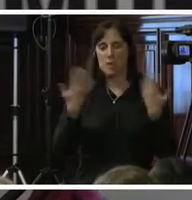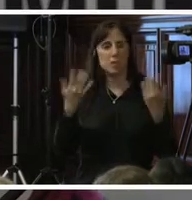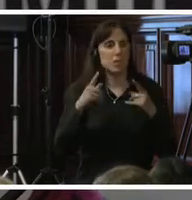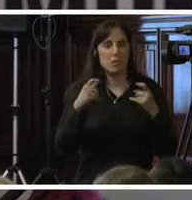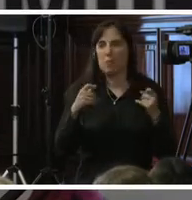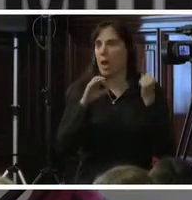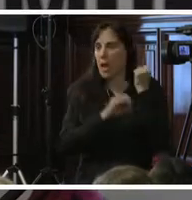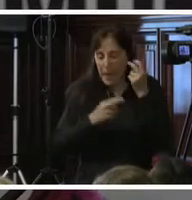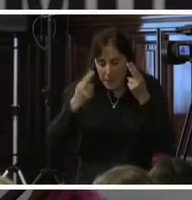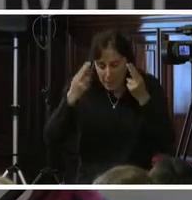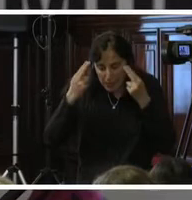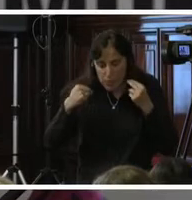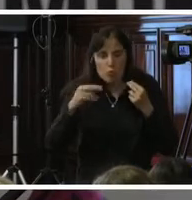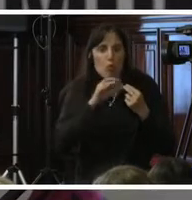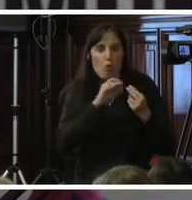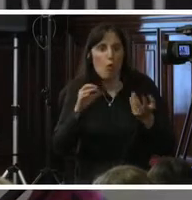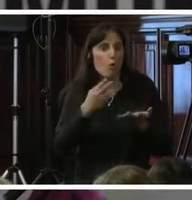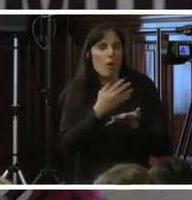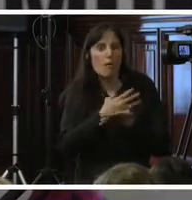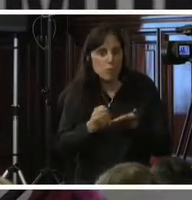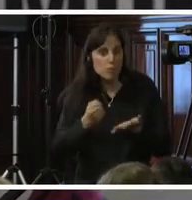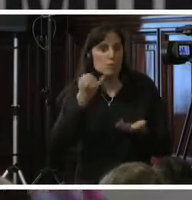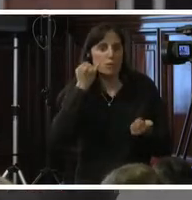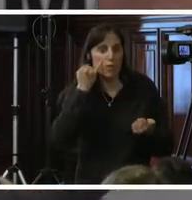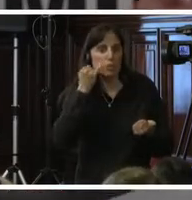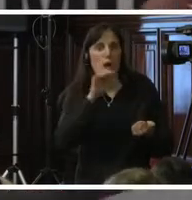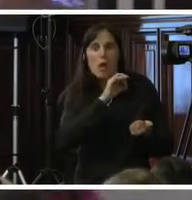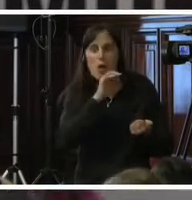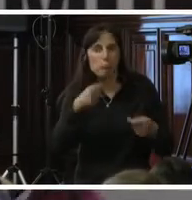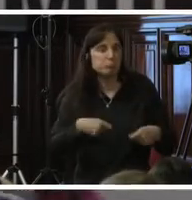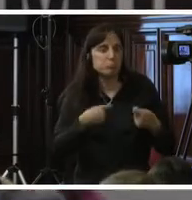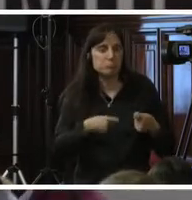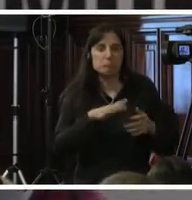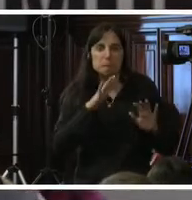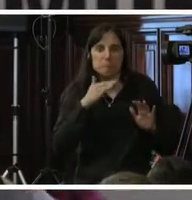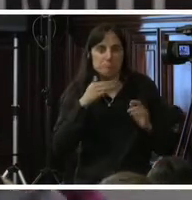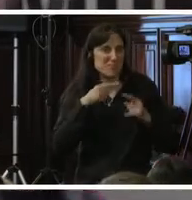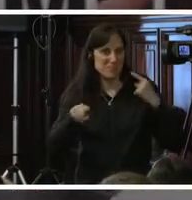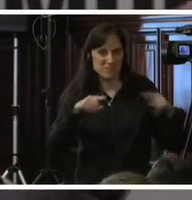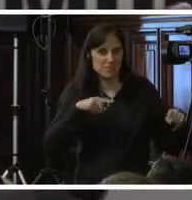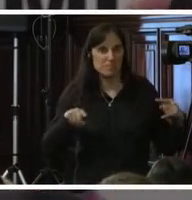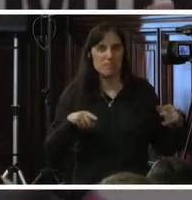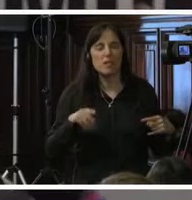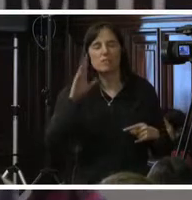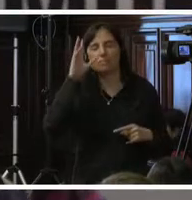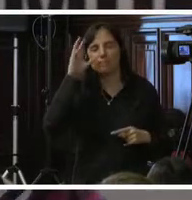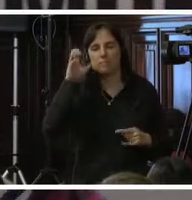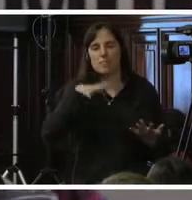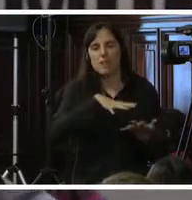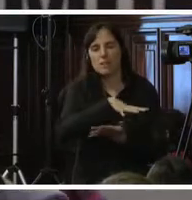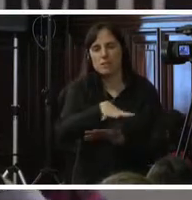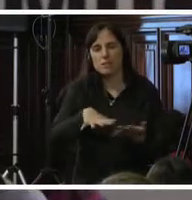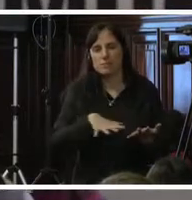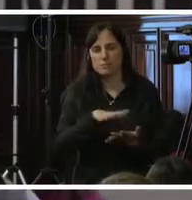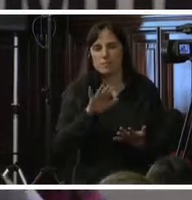esclavitud, abuso sexual, explotación sexual. Se da la situación, si ustedes recuerdan la